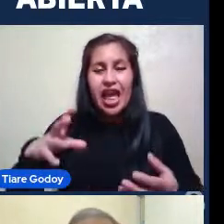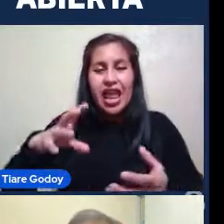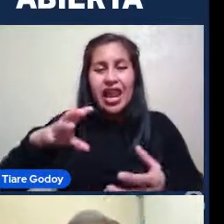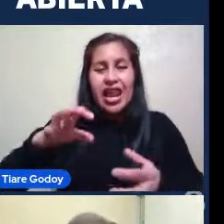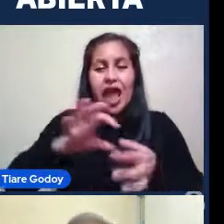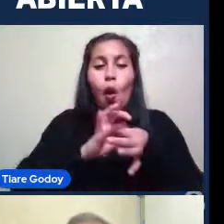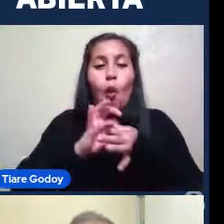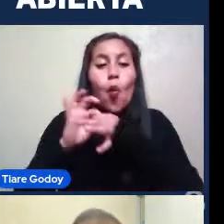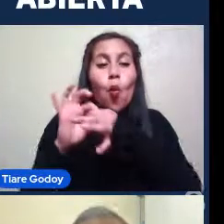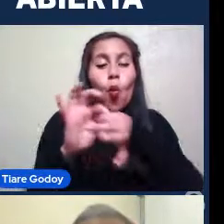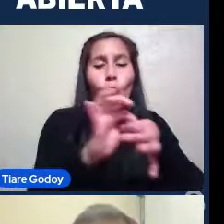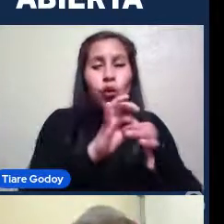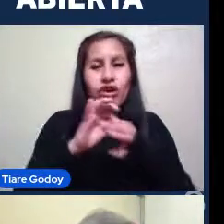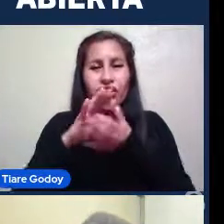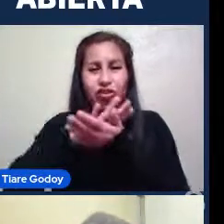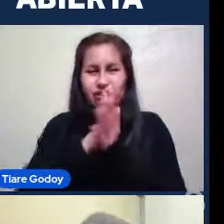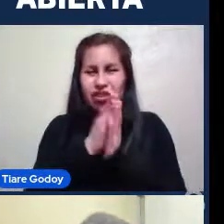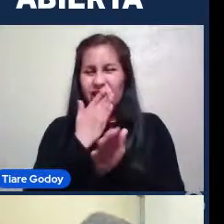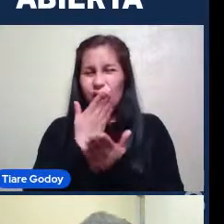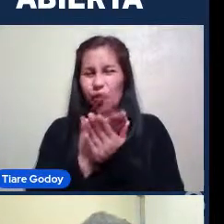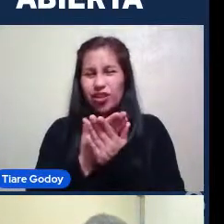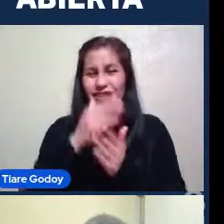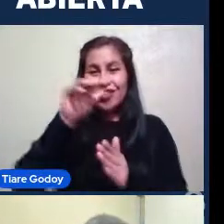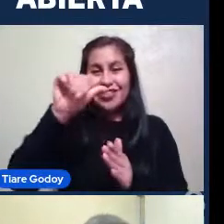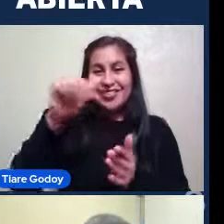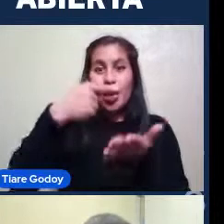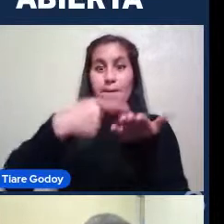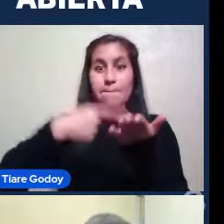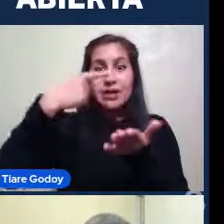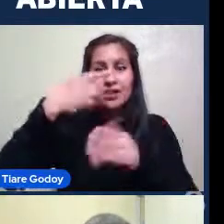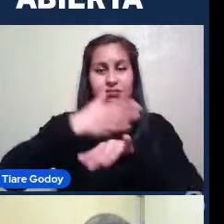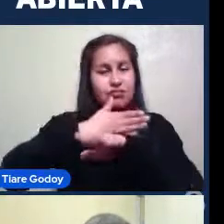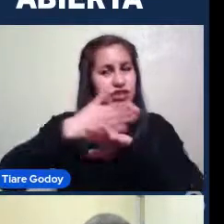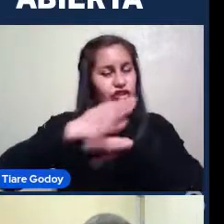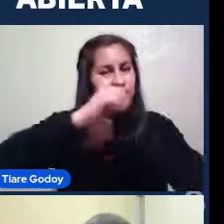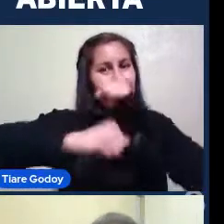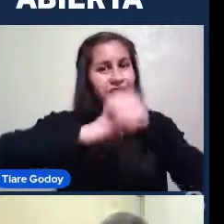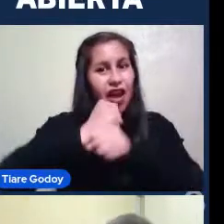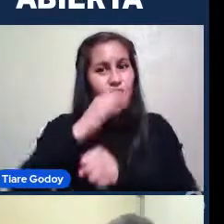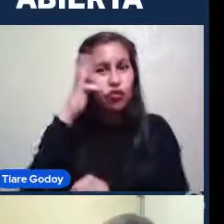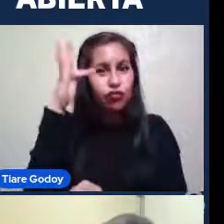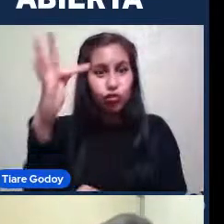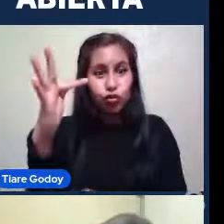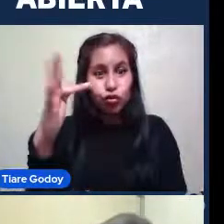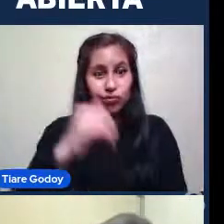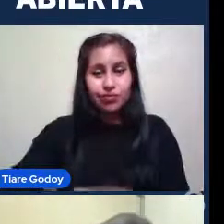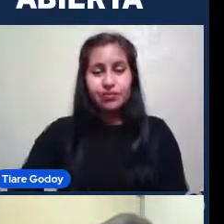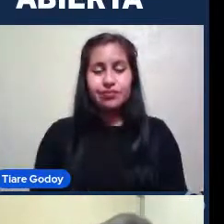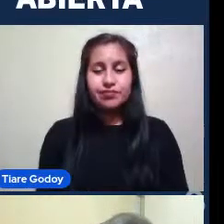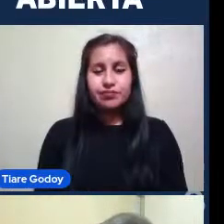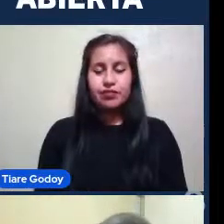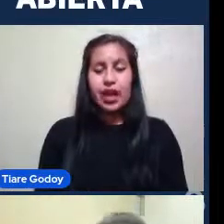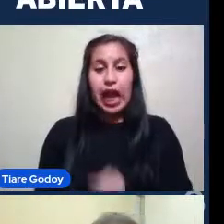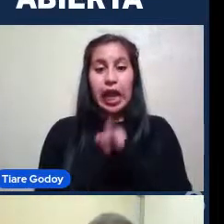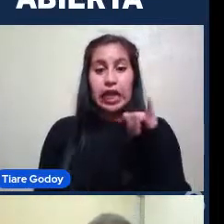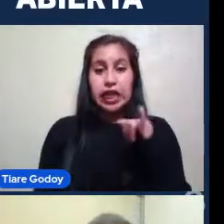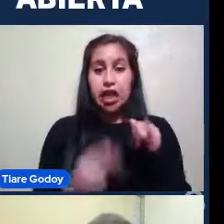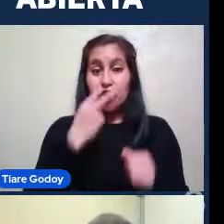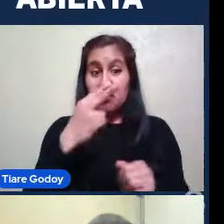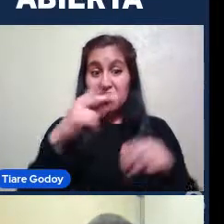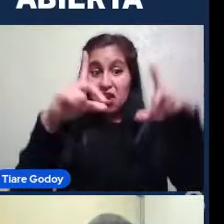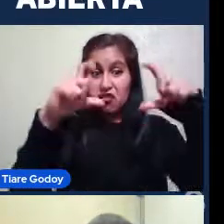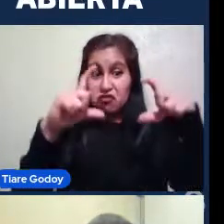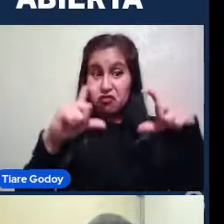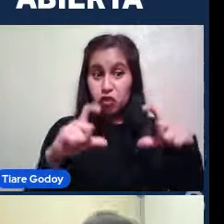Va a ser en 6.000 millones De años más Y aquí A la izquierda Hay una serie De imágenes Que nos